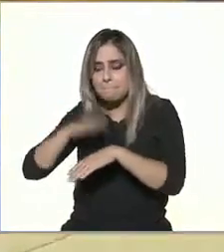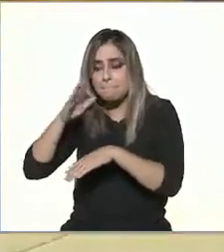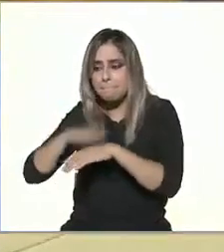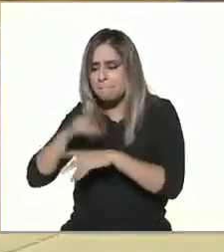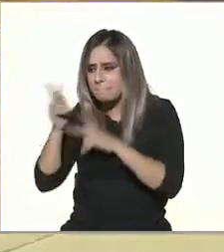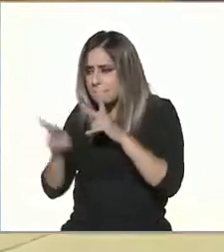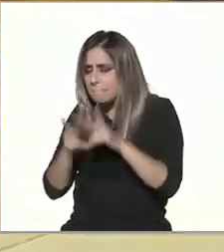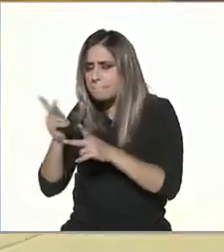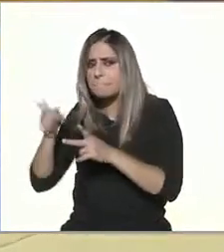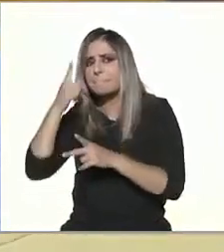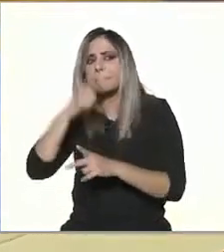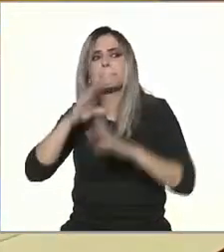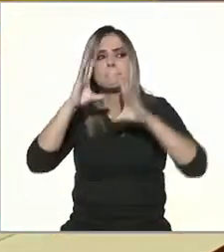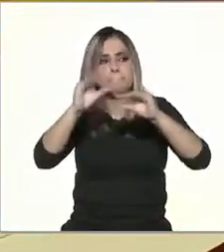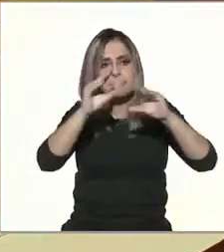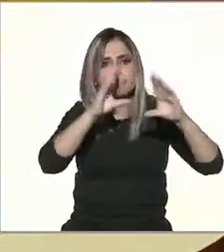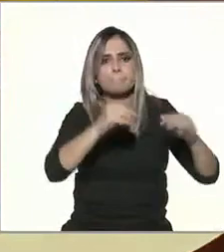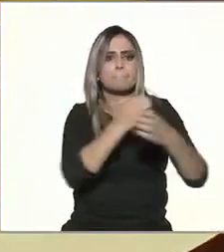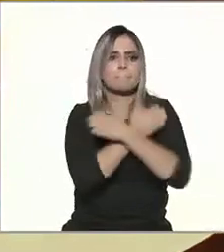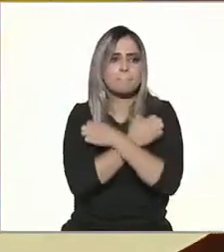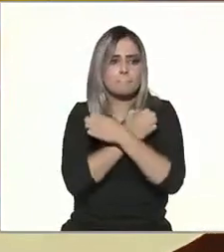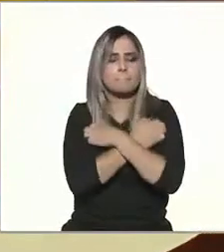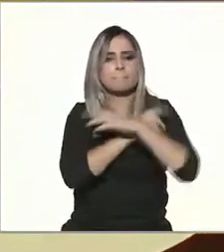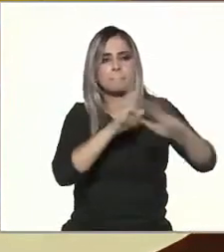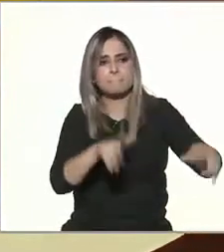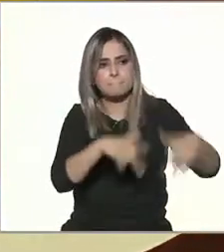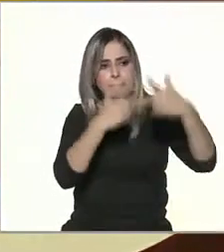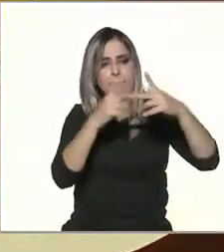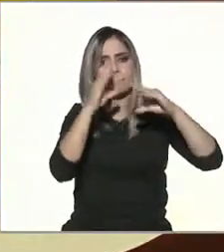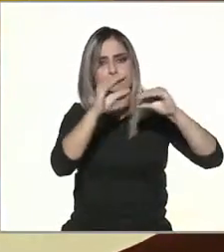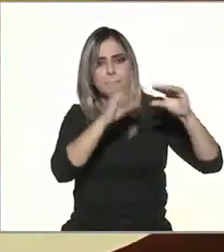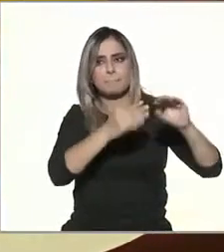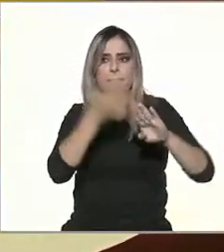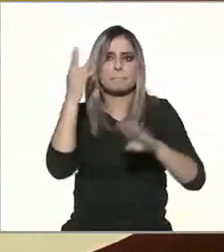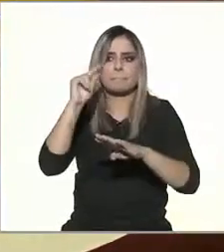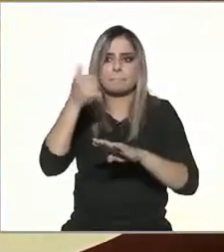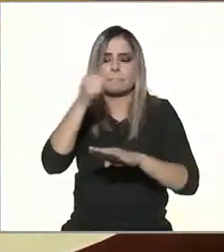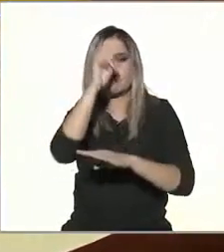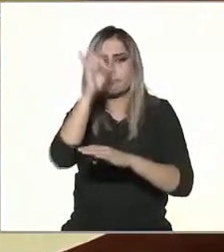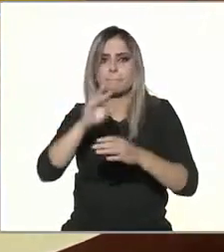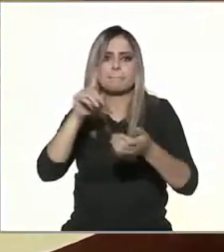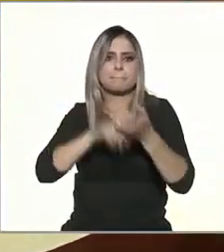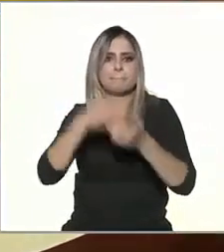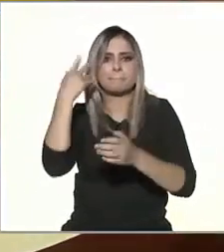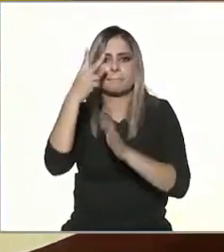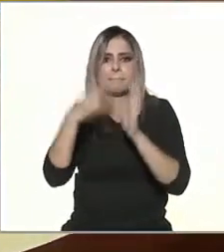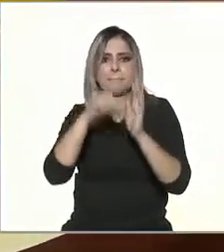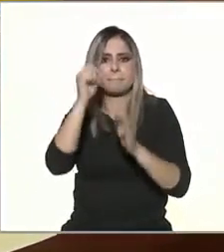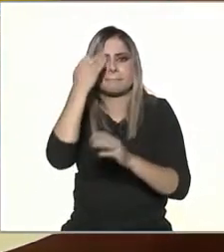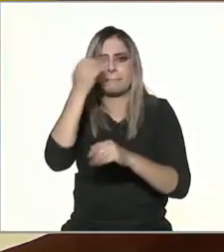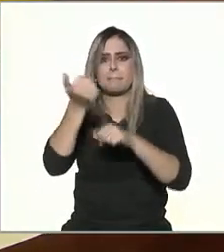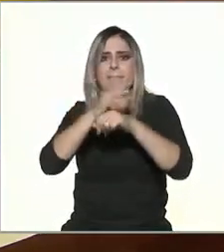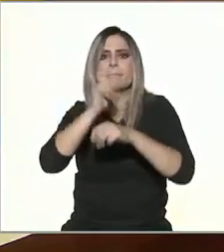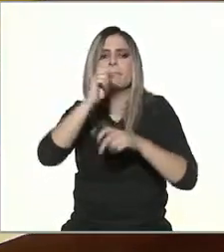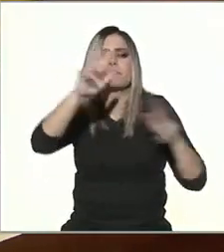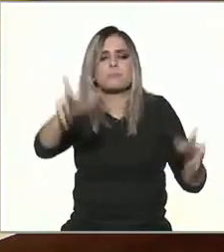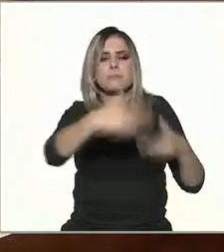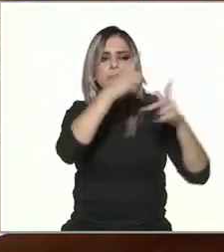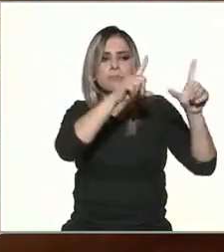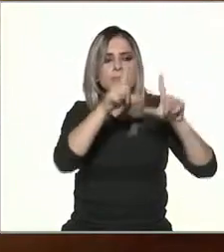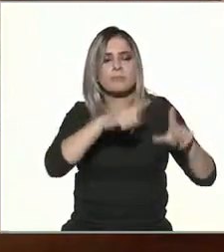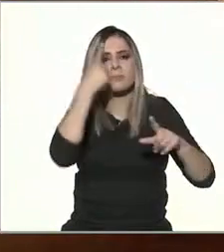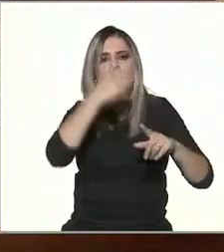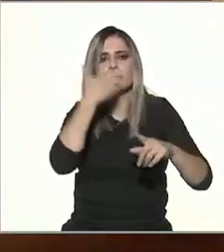capacitación o la educación. Ya lo utilizamos el 86% en el 2020. Obviamente creció mucho